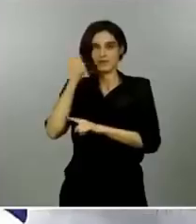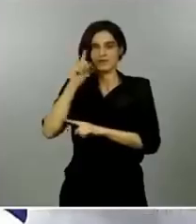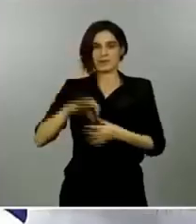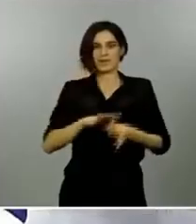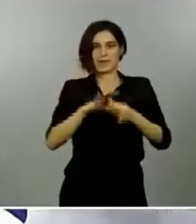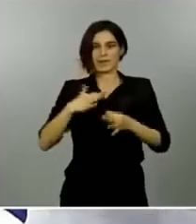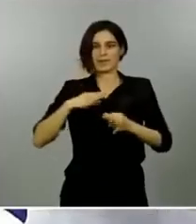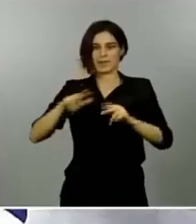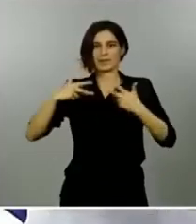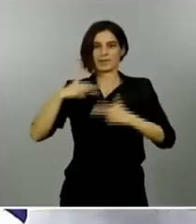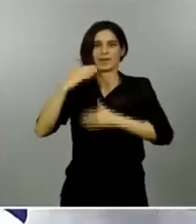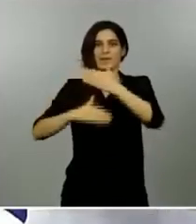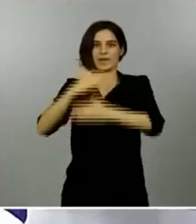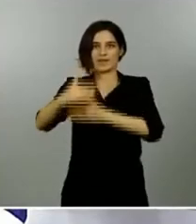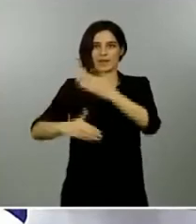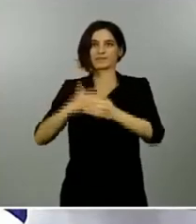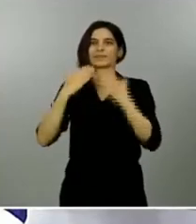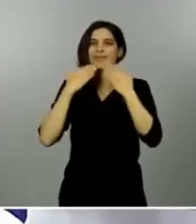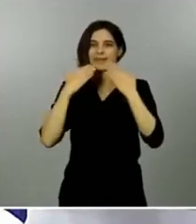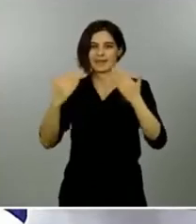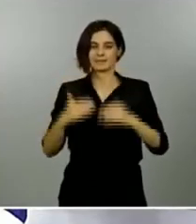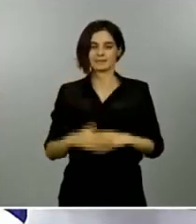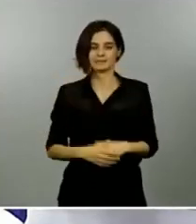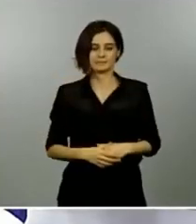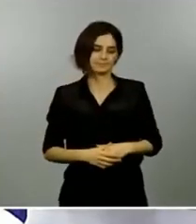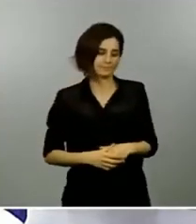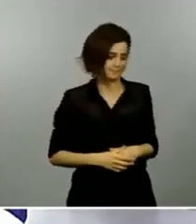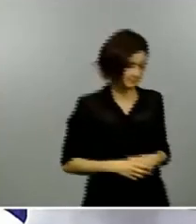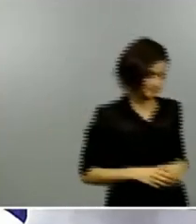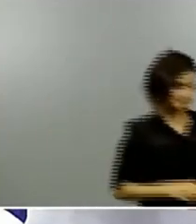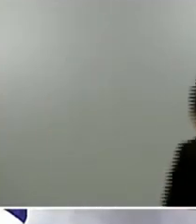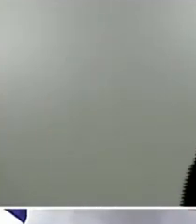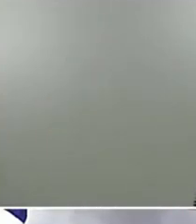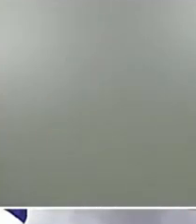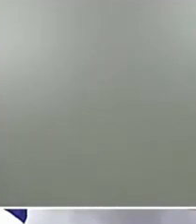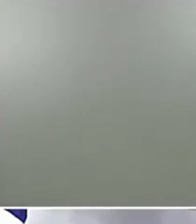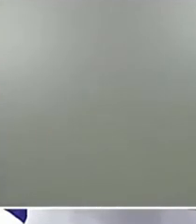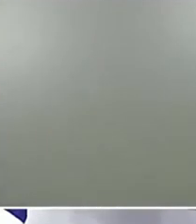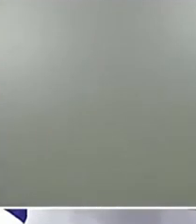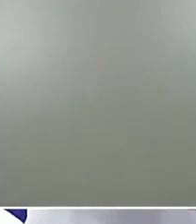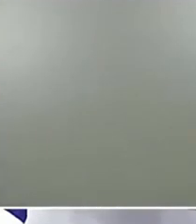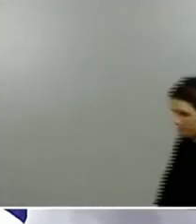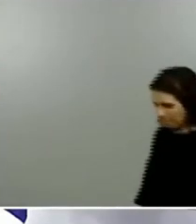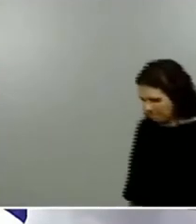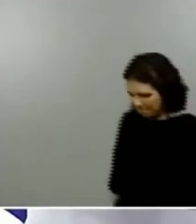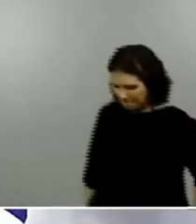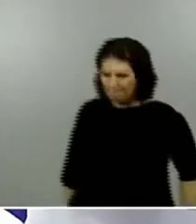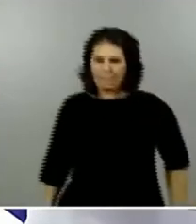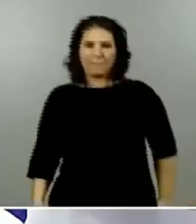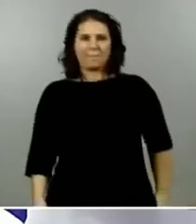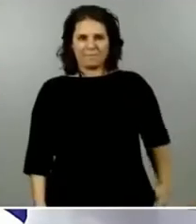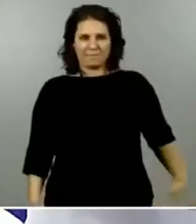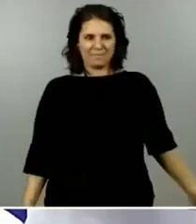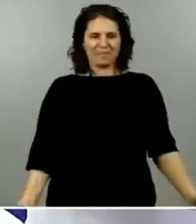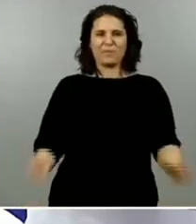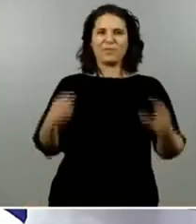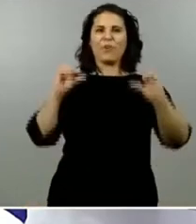muy bien presidente pues comenzamos con el turno de preguntas en un día en el que pregunta